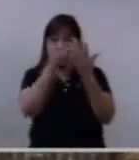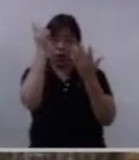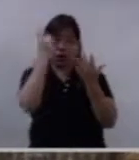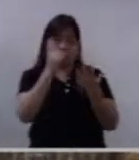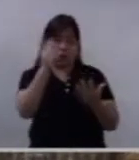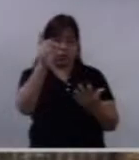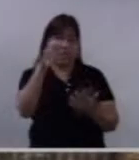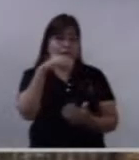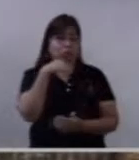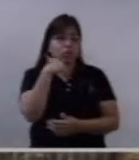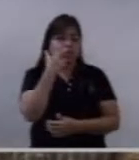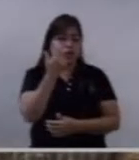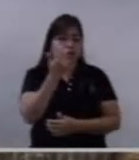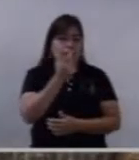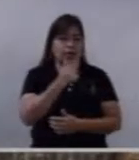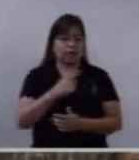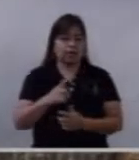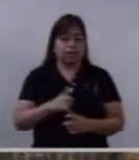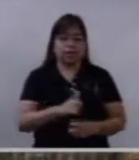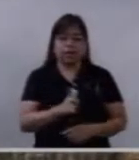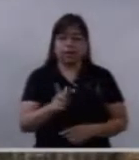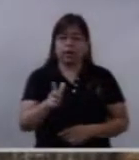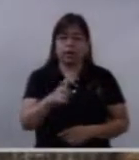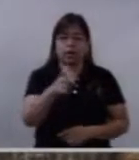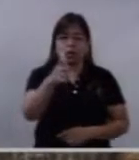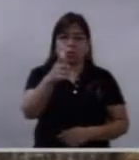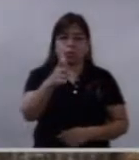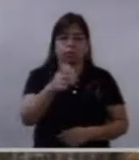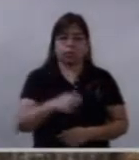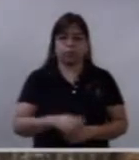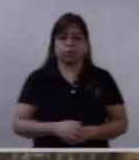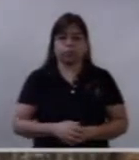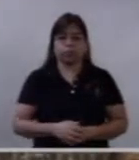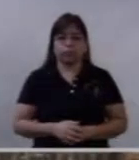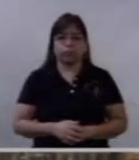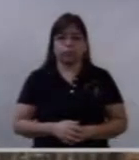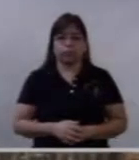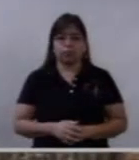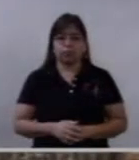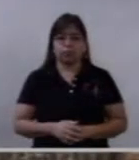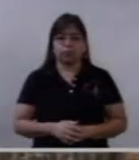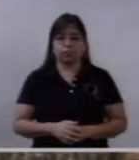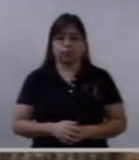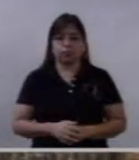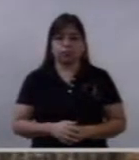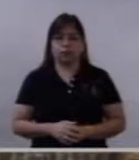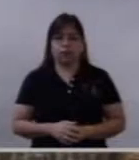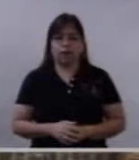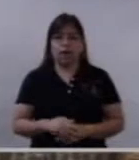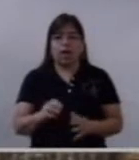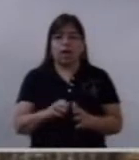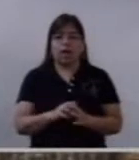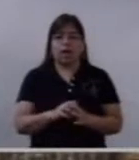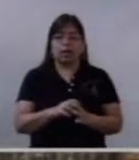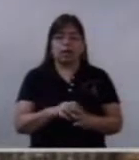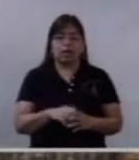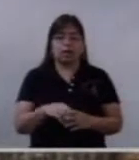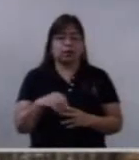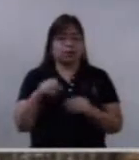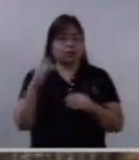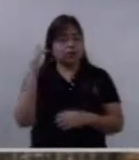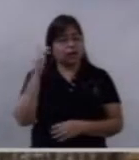siguiendo la figura del apóstol San Pedro,